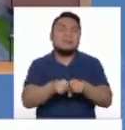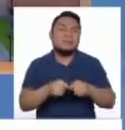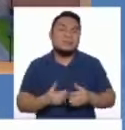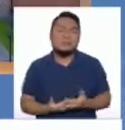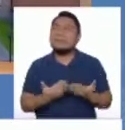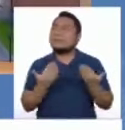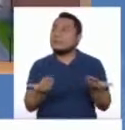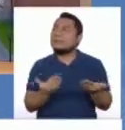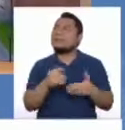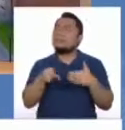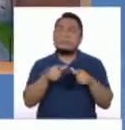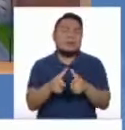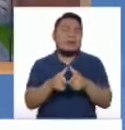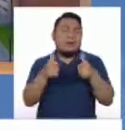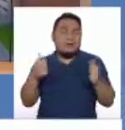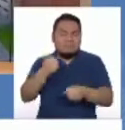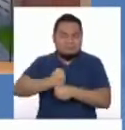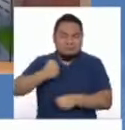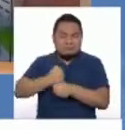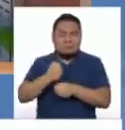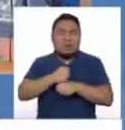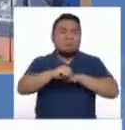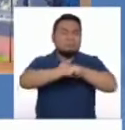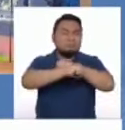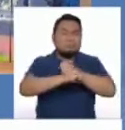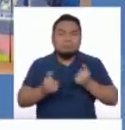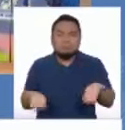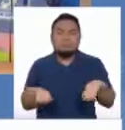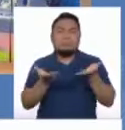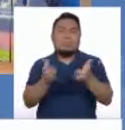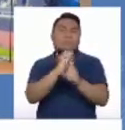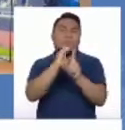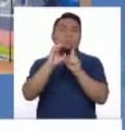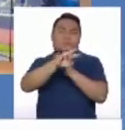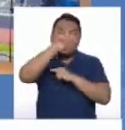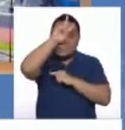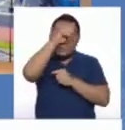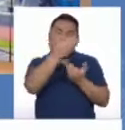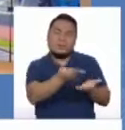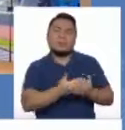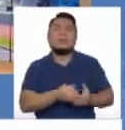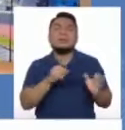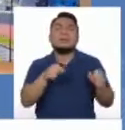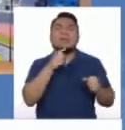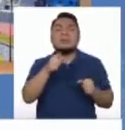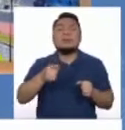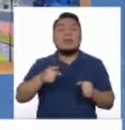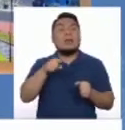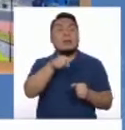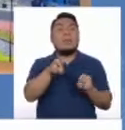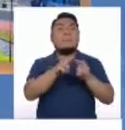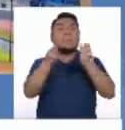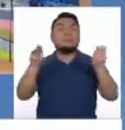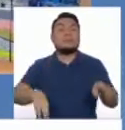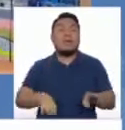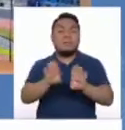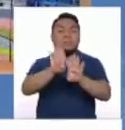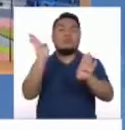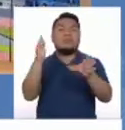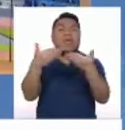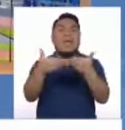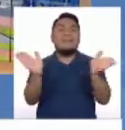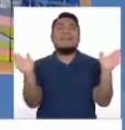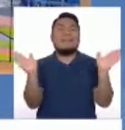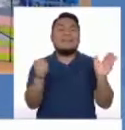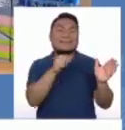pero sobre todo como un gran gestor y difusor de la cultura peruana, con el Museo Puertas Abiertas, que como